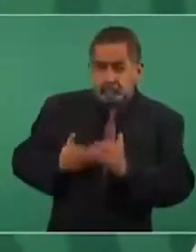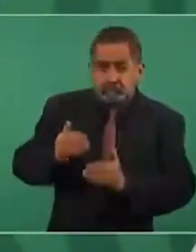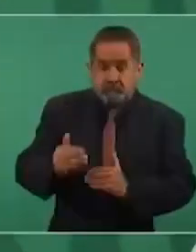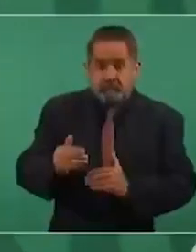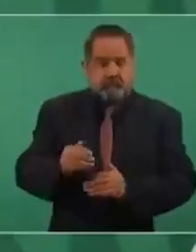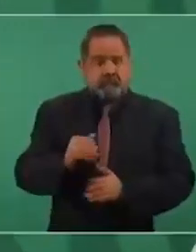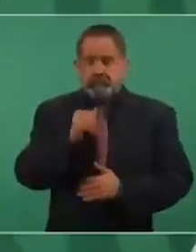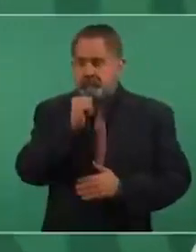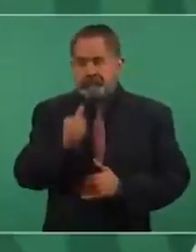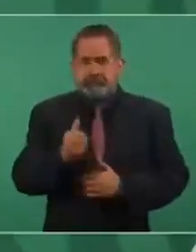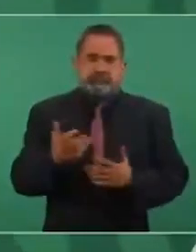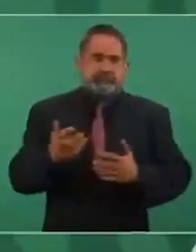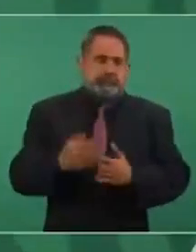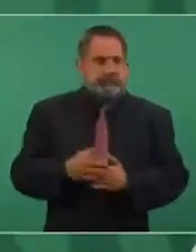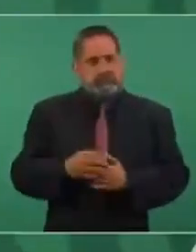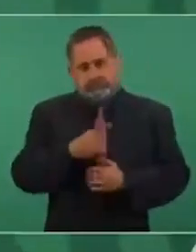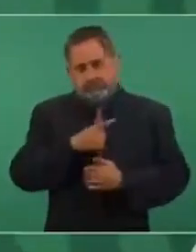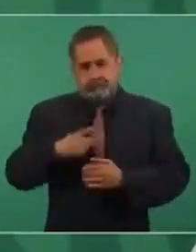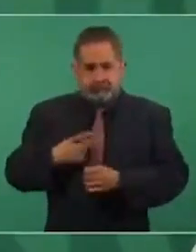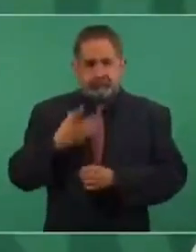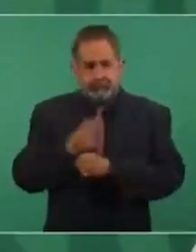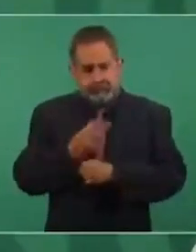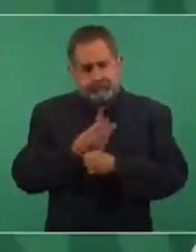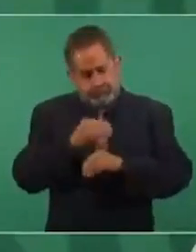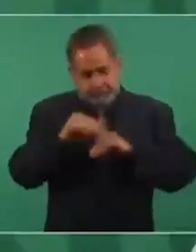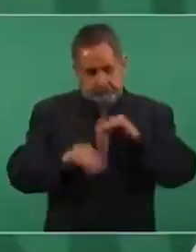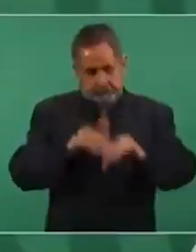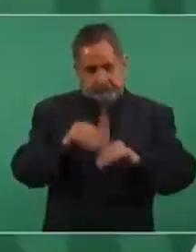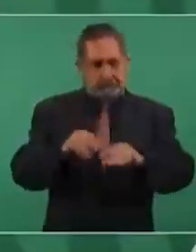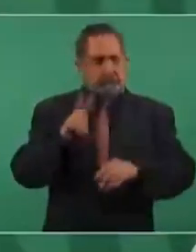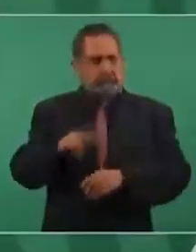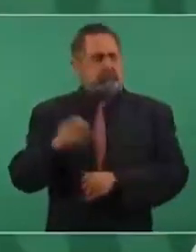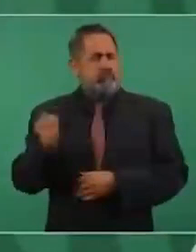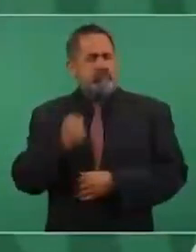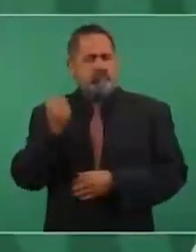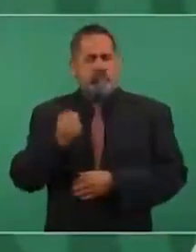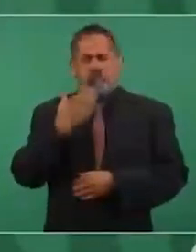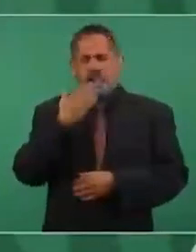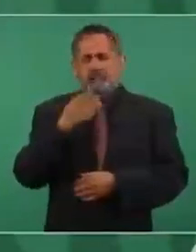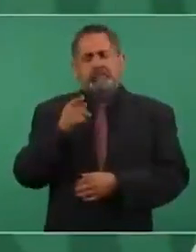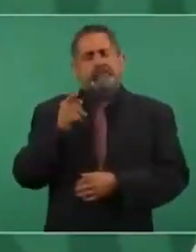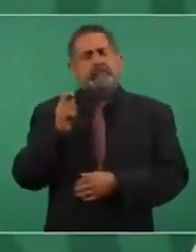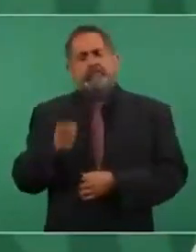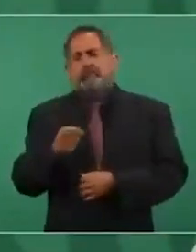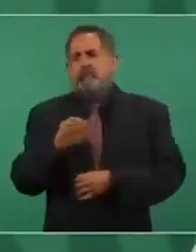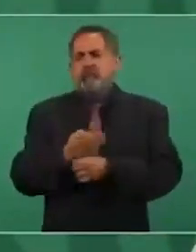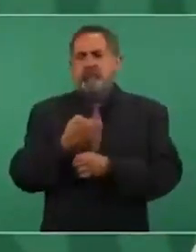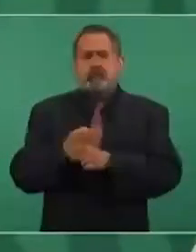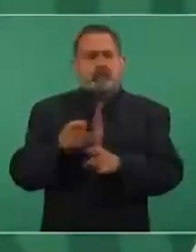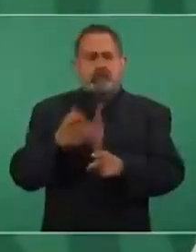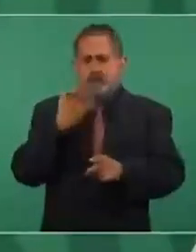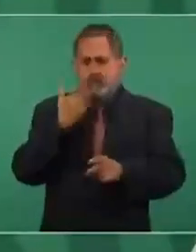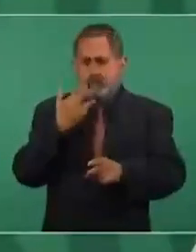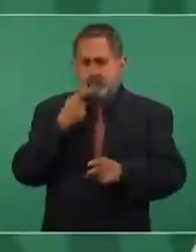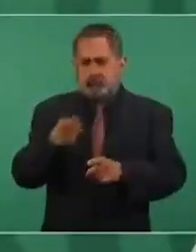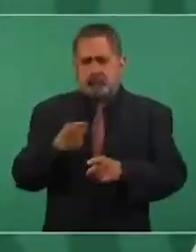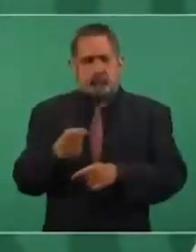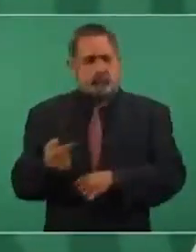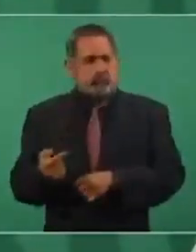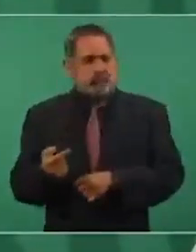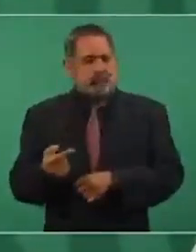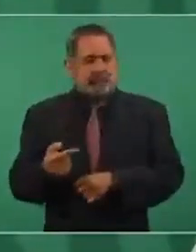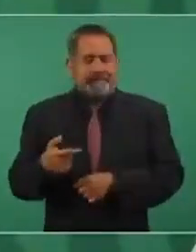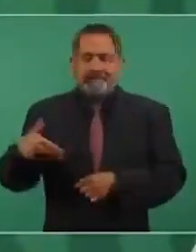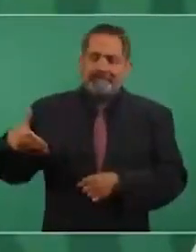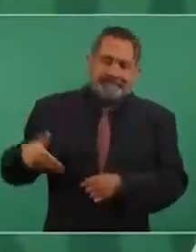Y hay que seguir haciendo esto. Afortunadamente también no hay heridos graves,